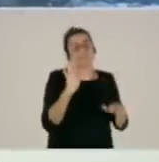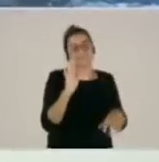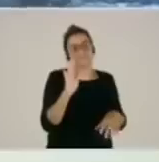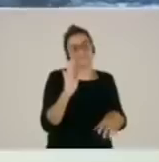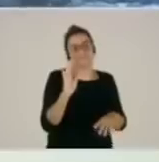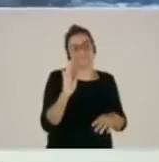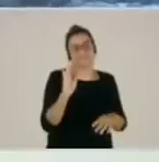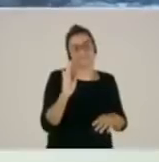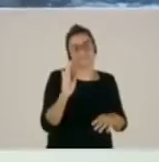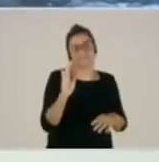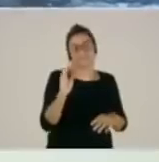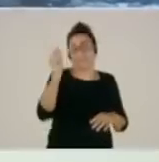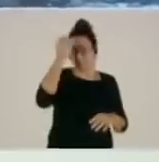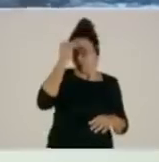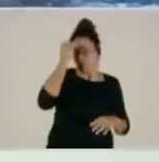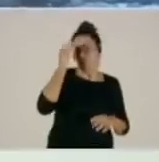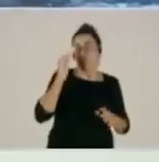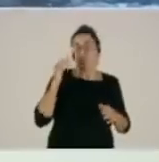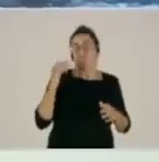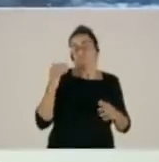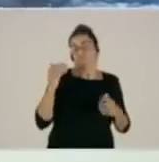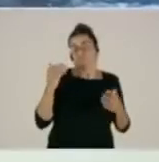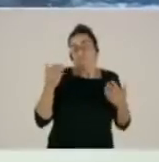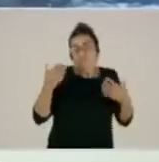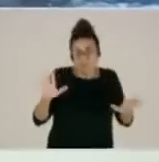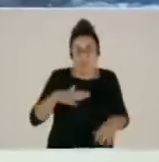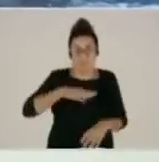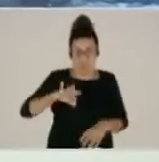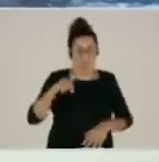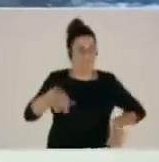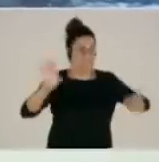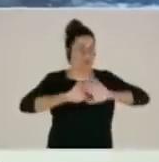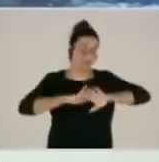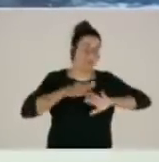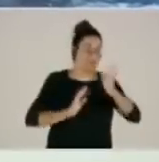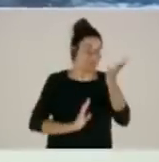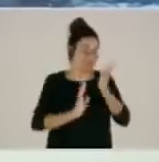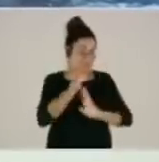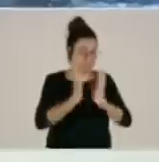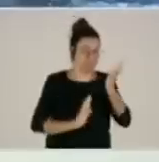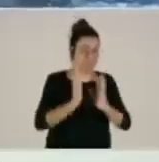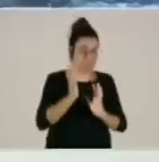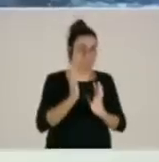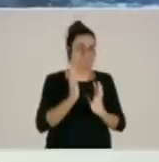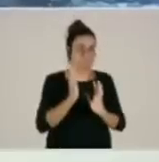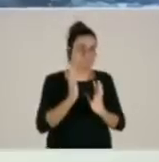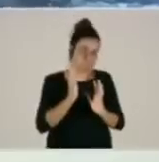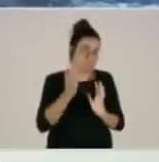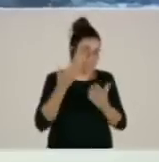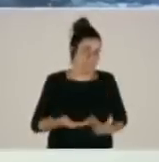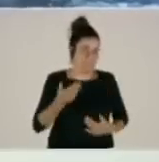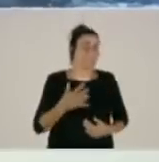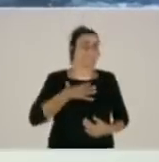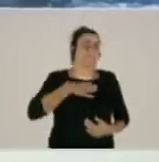inicialmente, a pesar de que puede tener cierta actividad nocturna y con volúmenes de fuego importante,